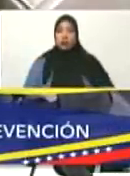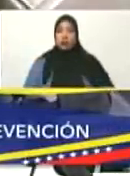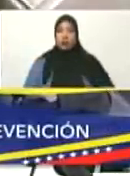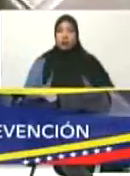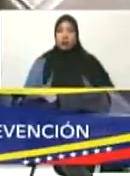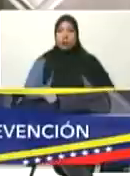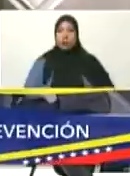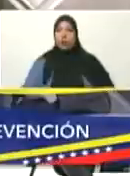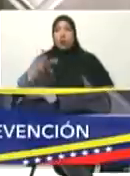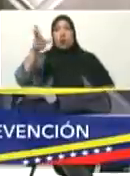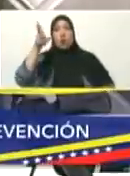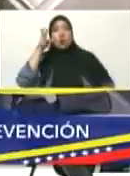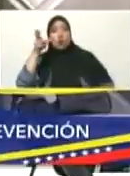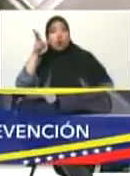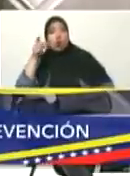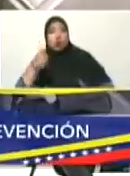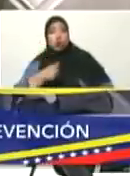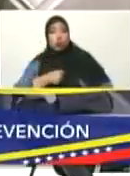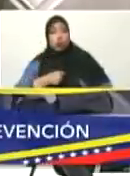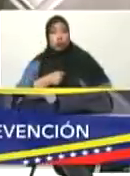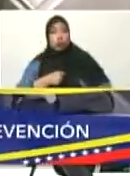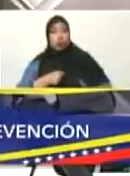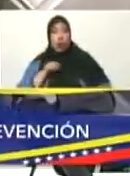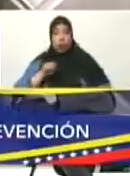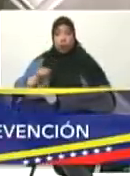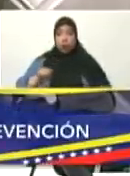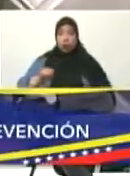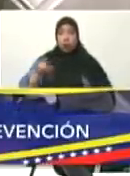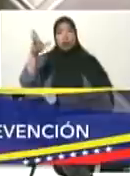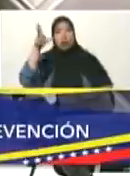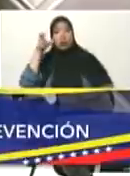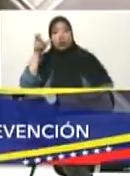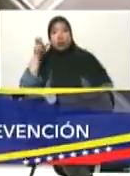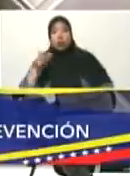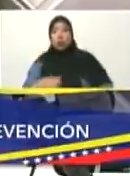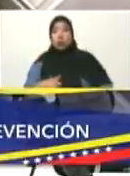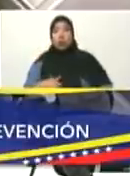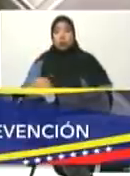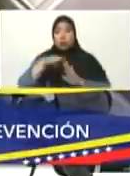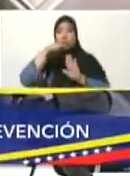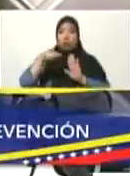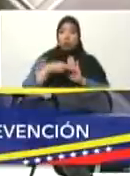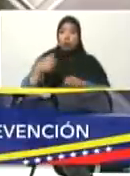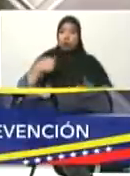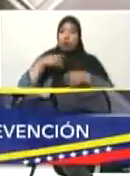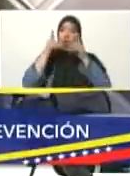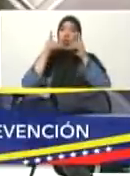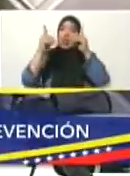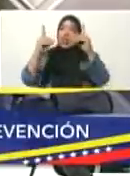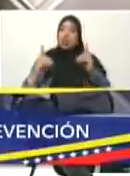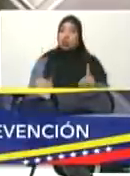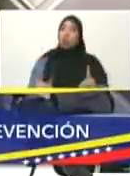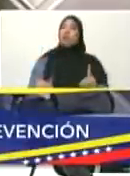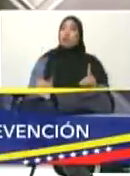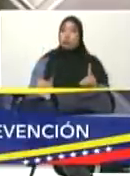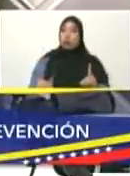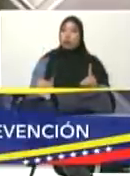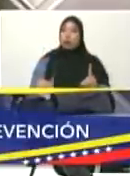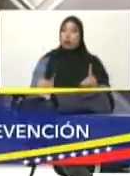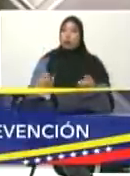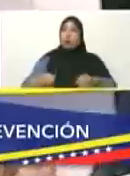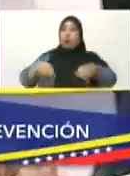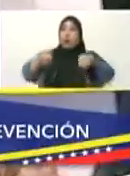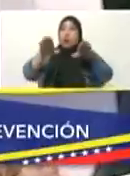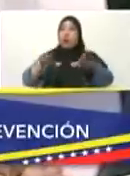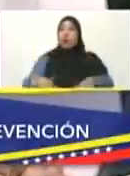yo escuchándote, más bien he tomado una nueva decisión. Vamos a suspender las